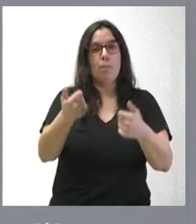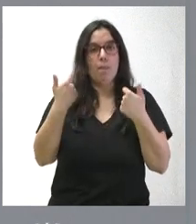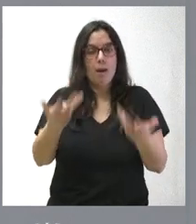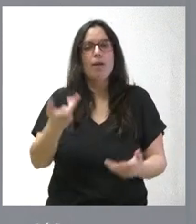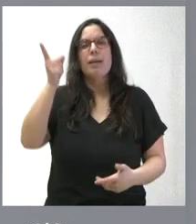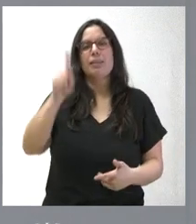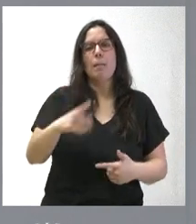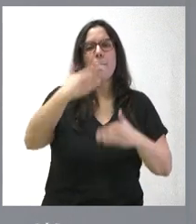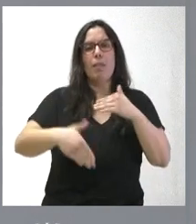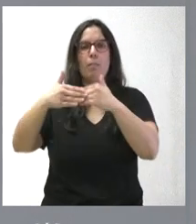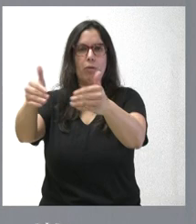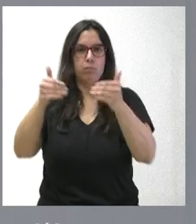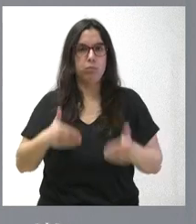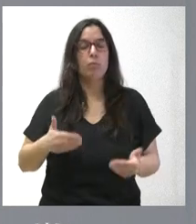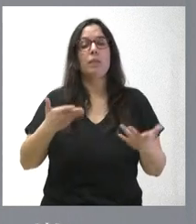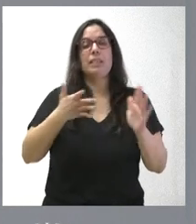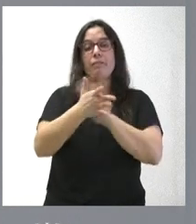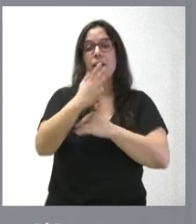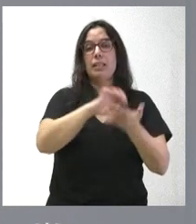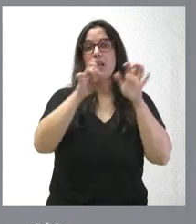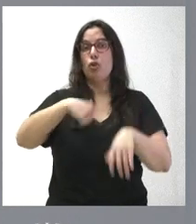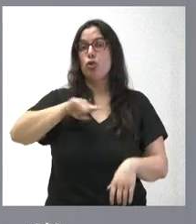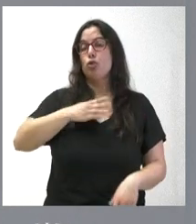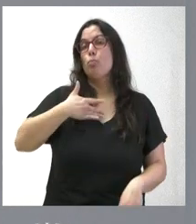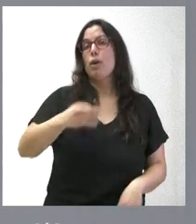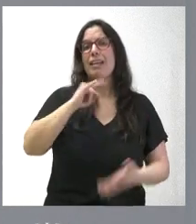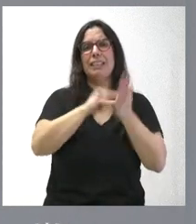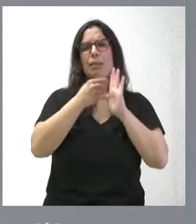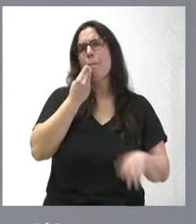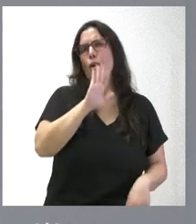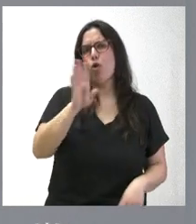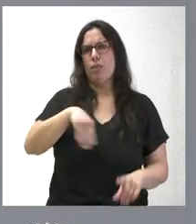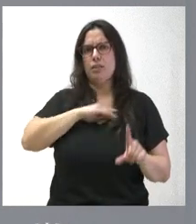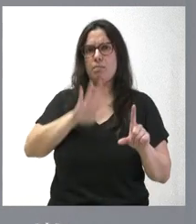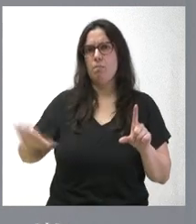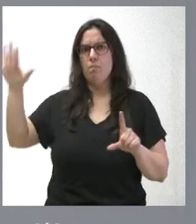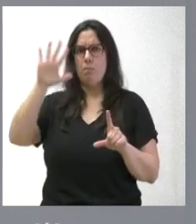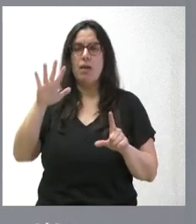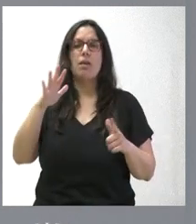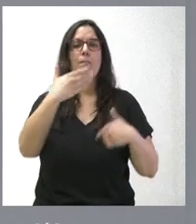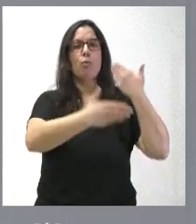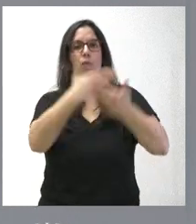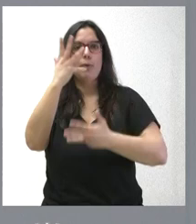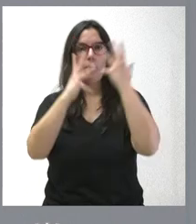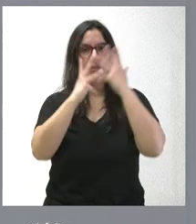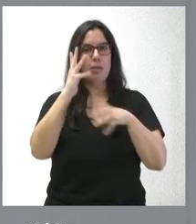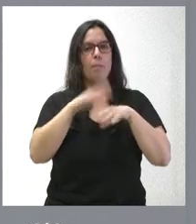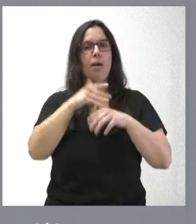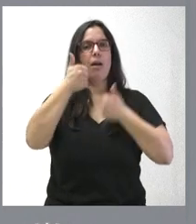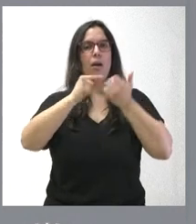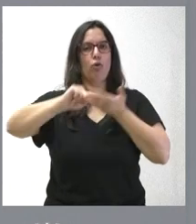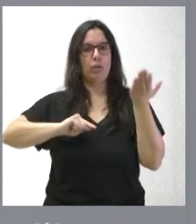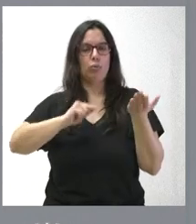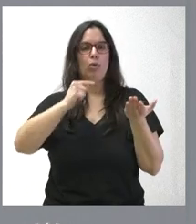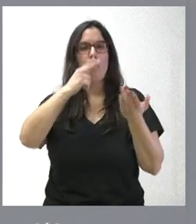plazos. Castilla y León tiene quizá el mejor sistema de toda España en el procedimiento administrativo de dotación pública, el